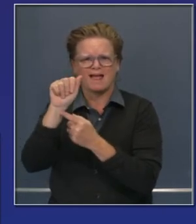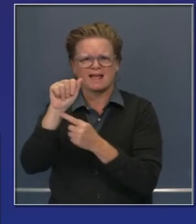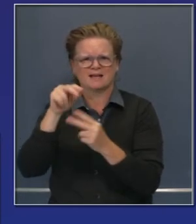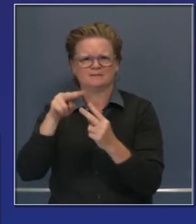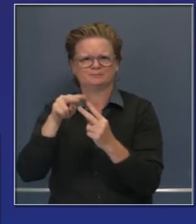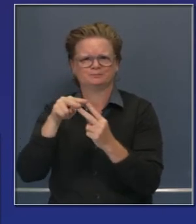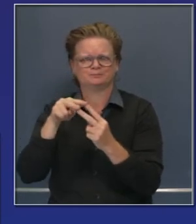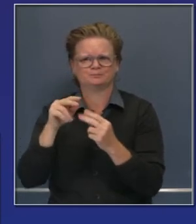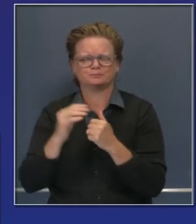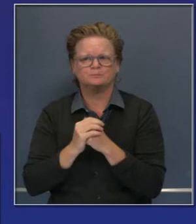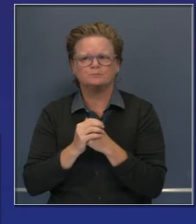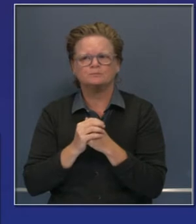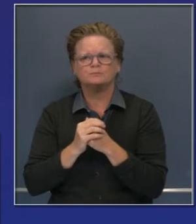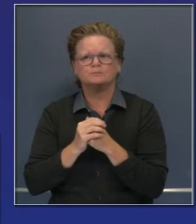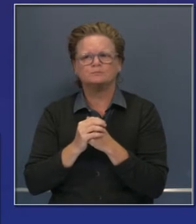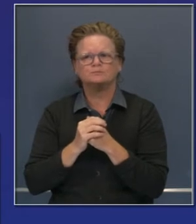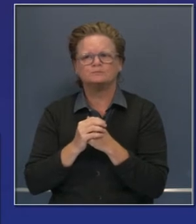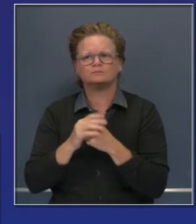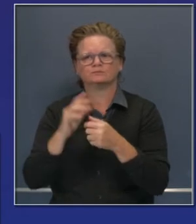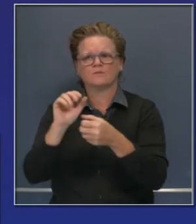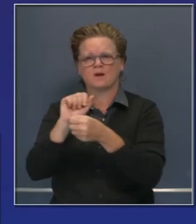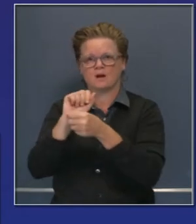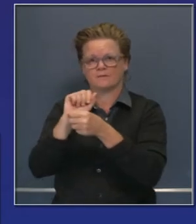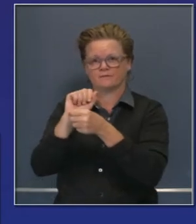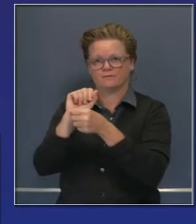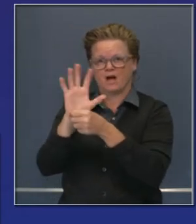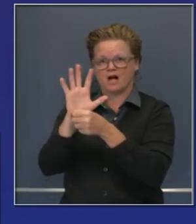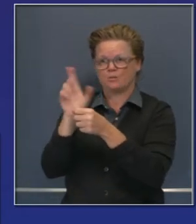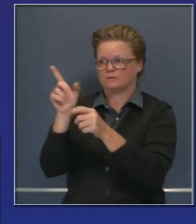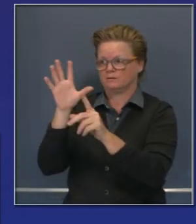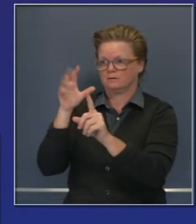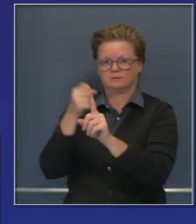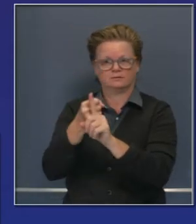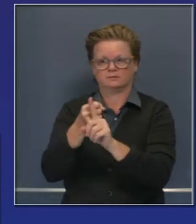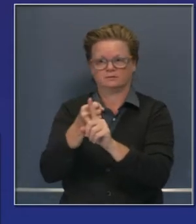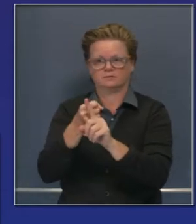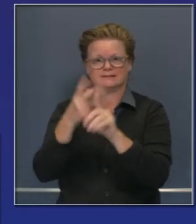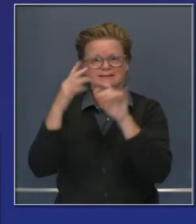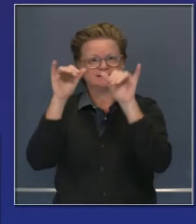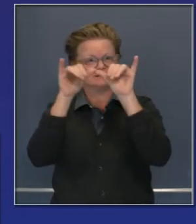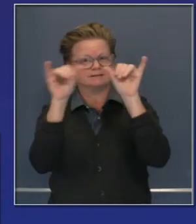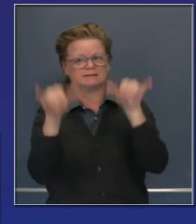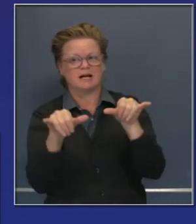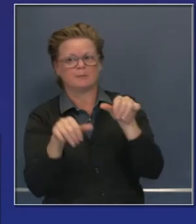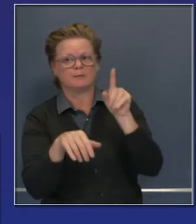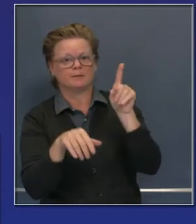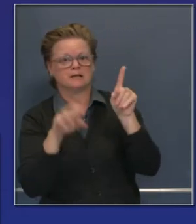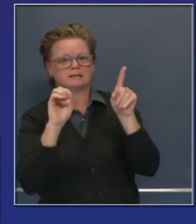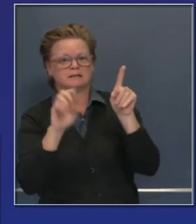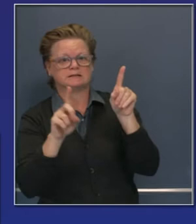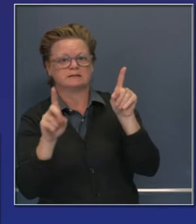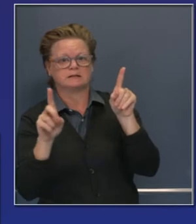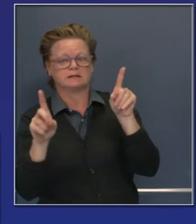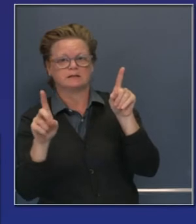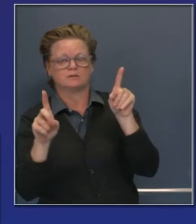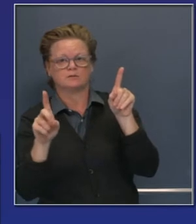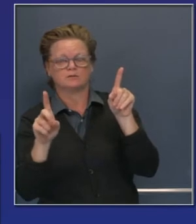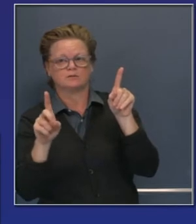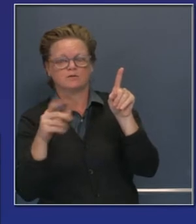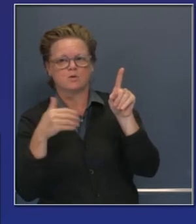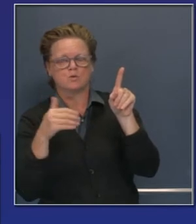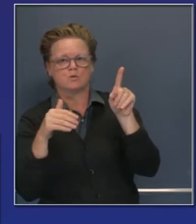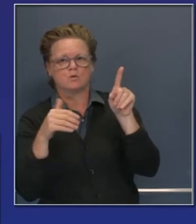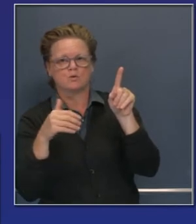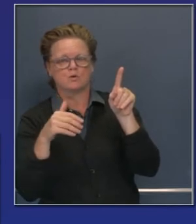de navegar el desempleo en la pandemia. Y el sistema para recibir ayudas durante la pandemia para personas sin